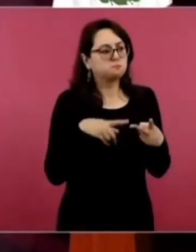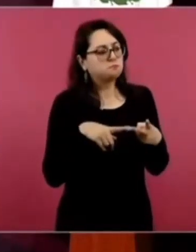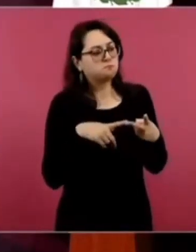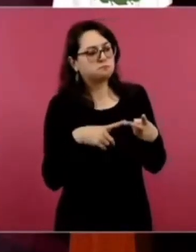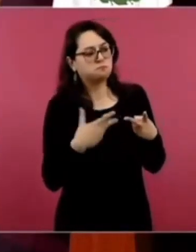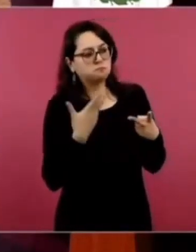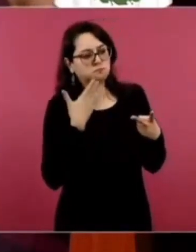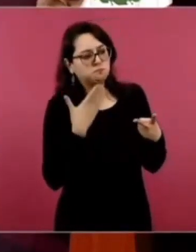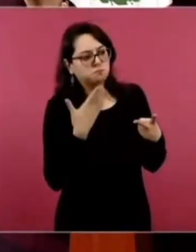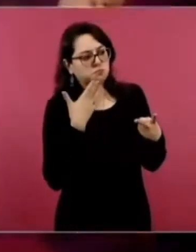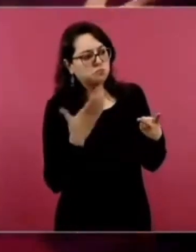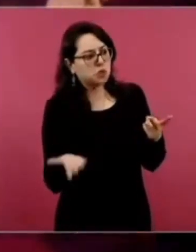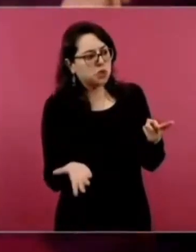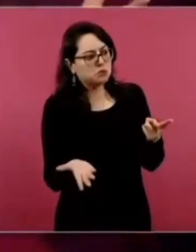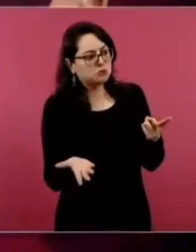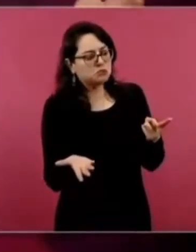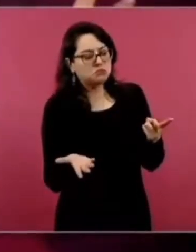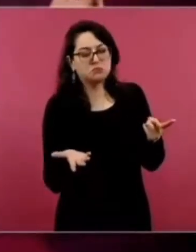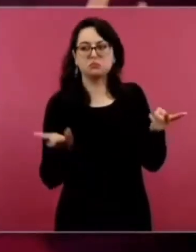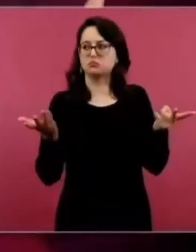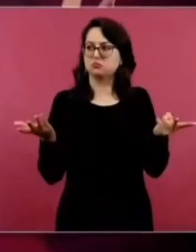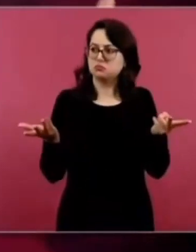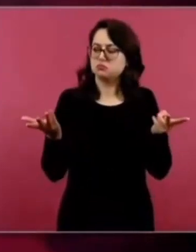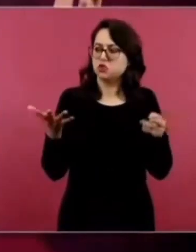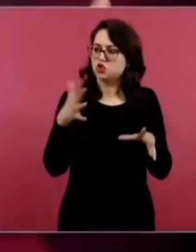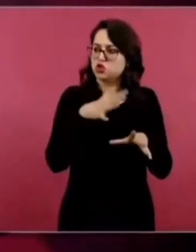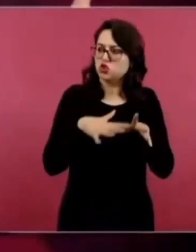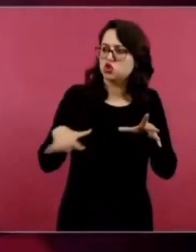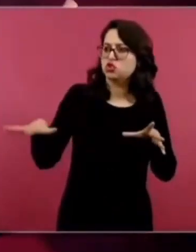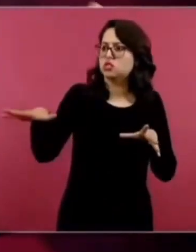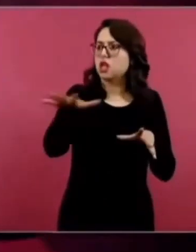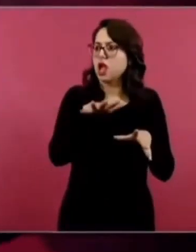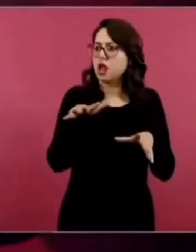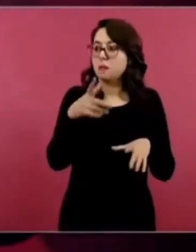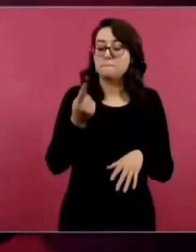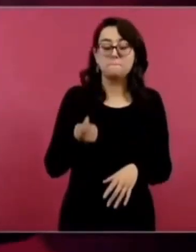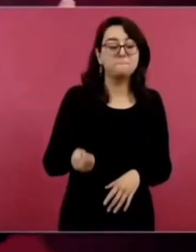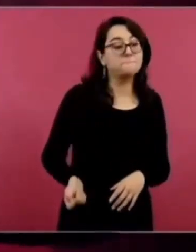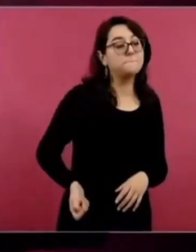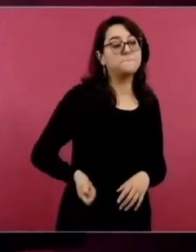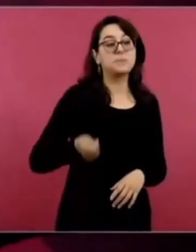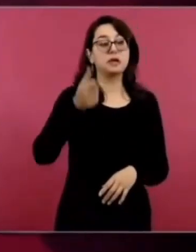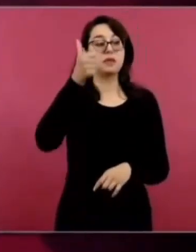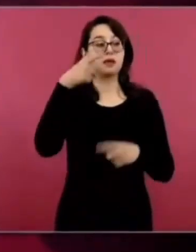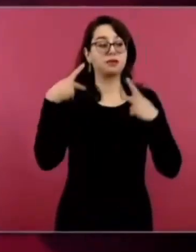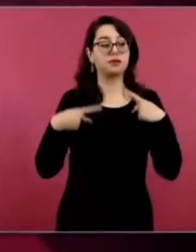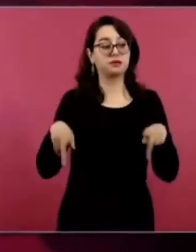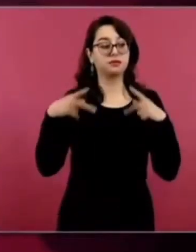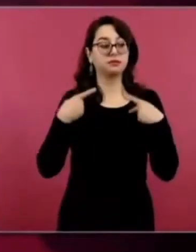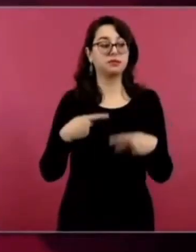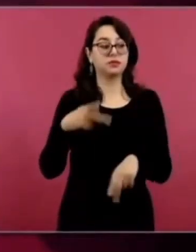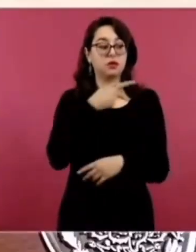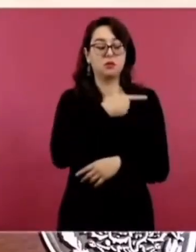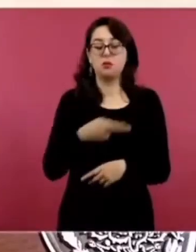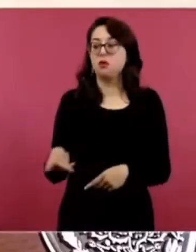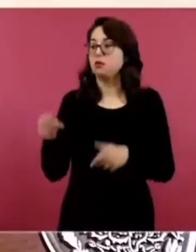¿Qué no se está atendiendo, como o nunca, a la gente más necesitada?